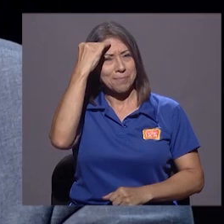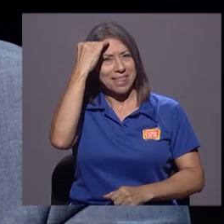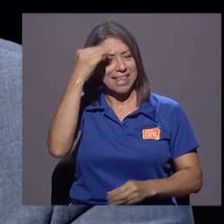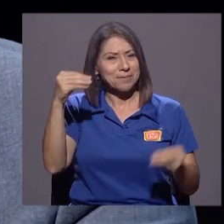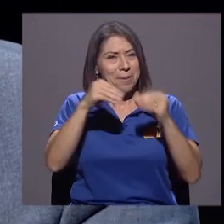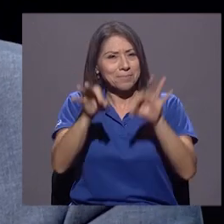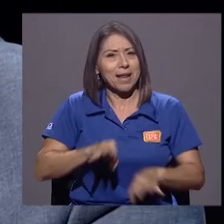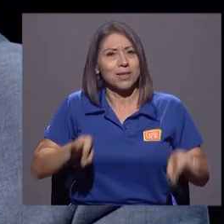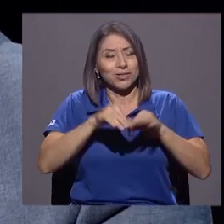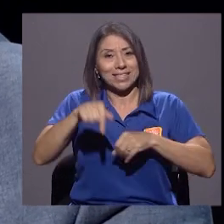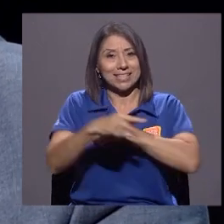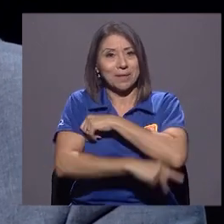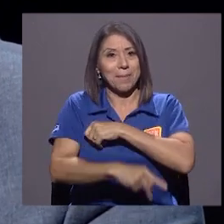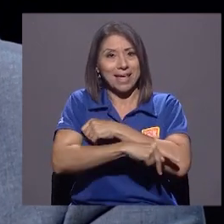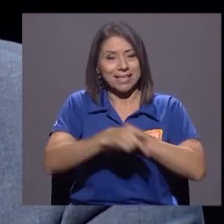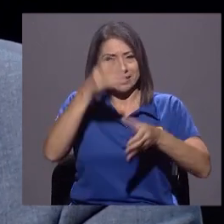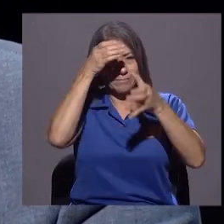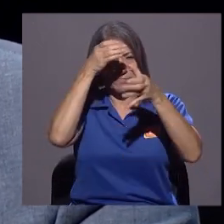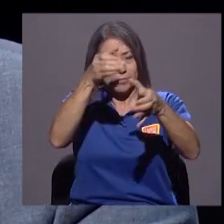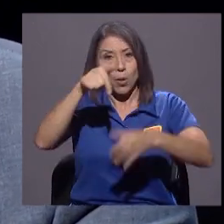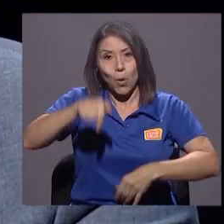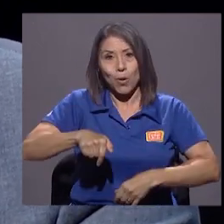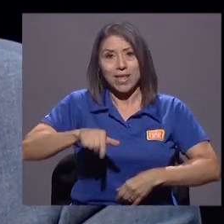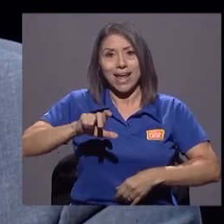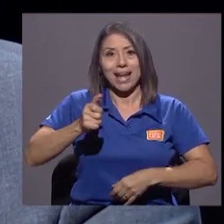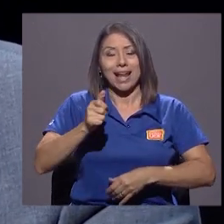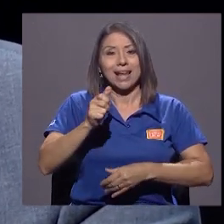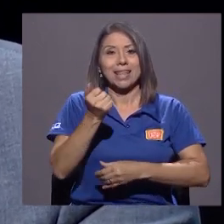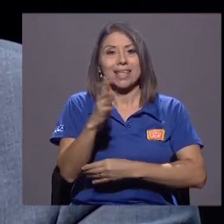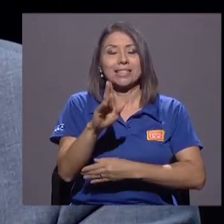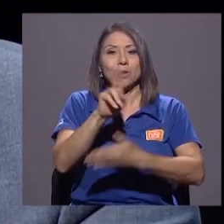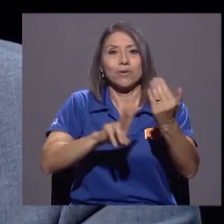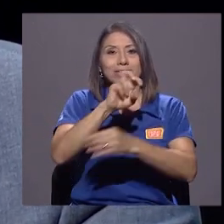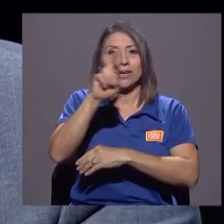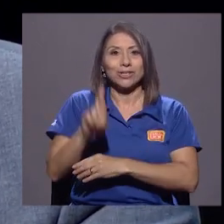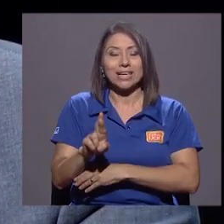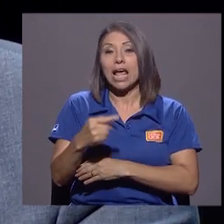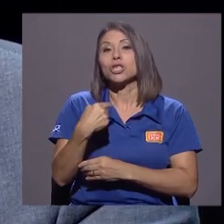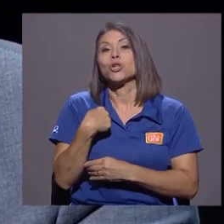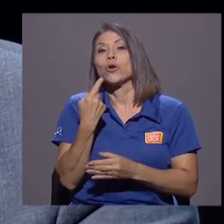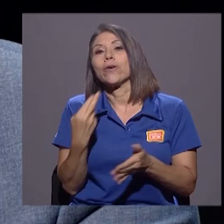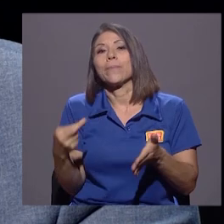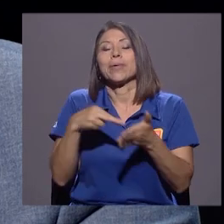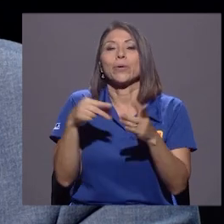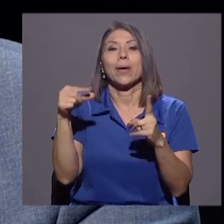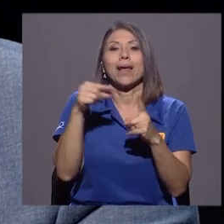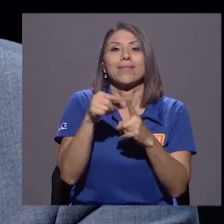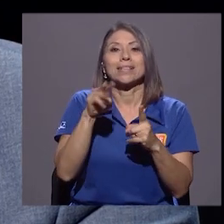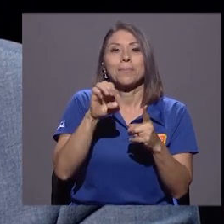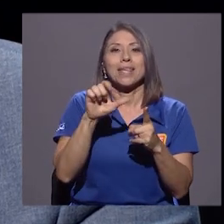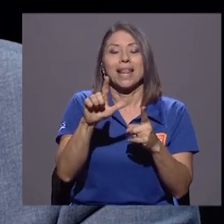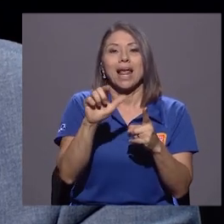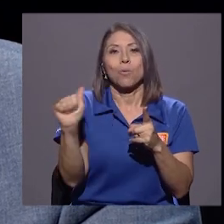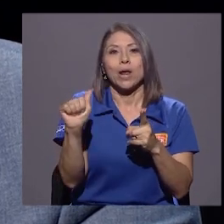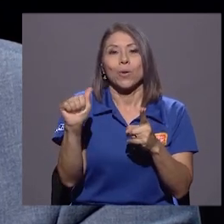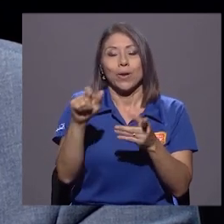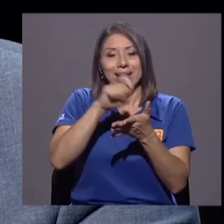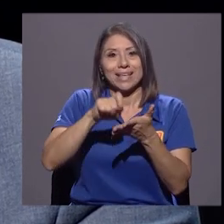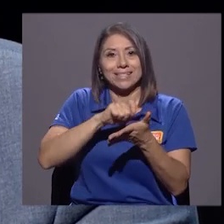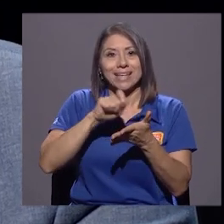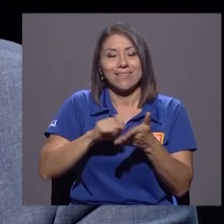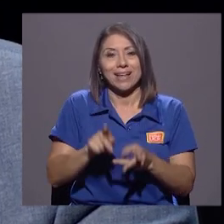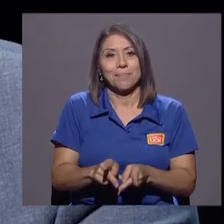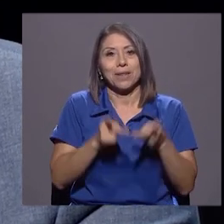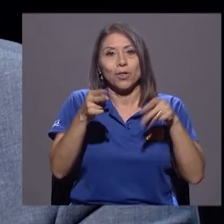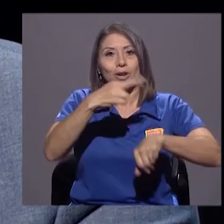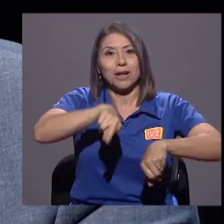Canal 15, Universidad de Costa Rica, y me voy con las palabras de Miguel Agüero, columnista del periódico La República, quien